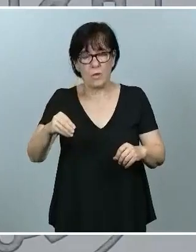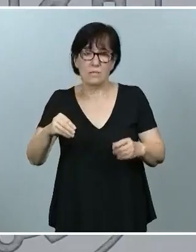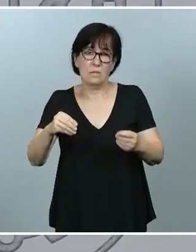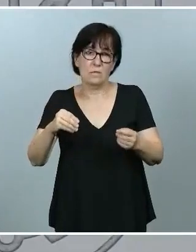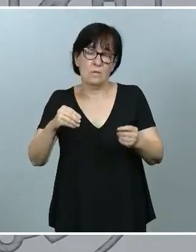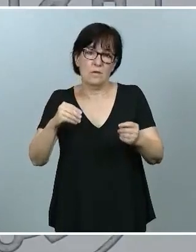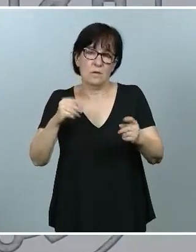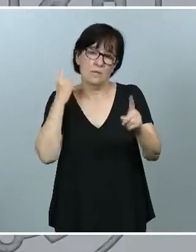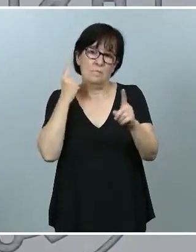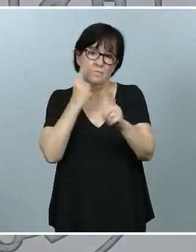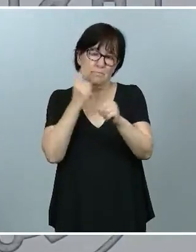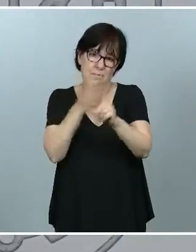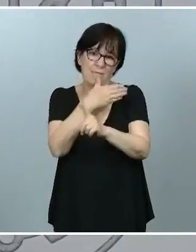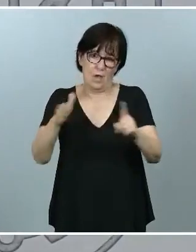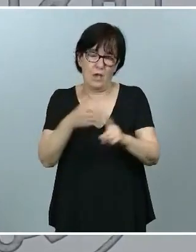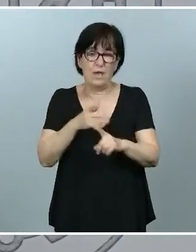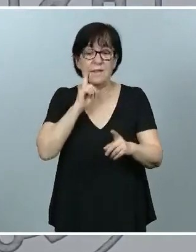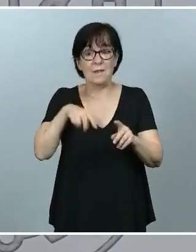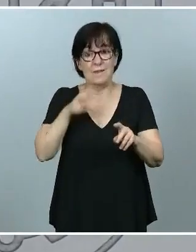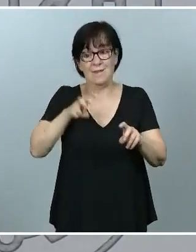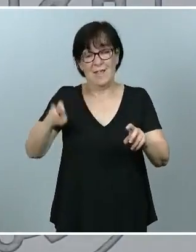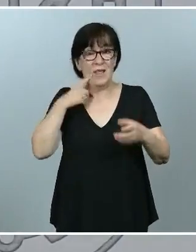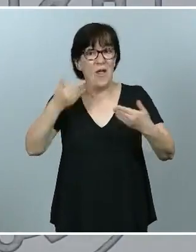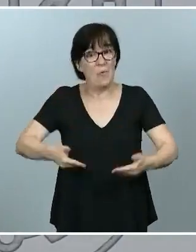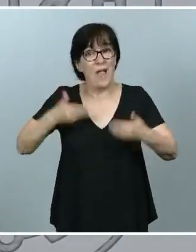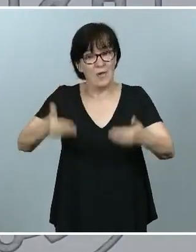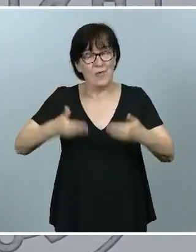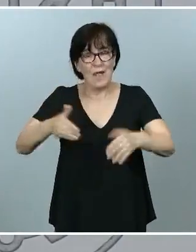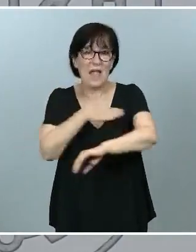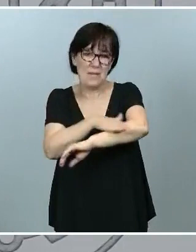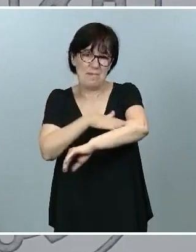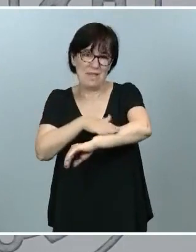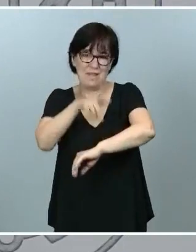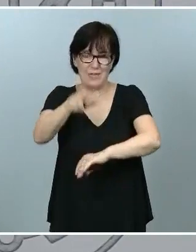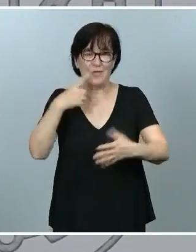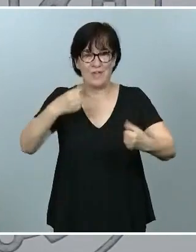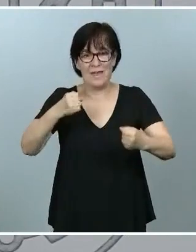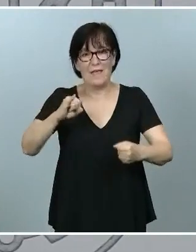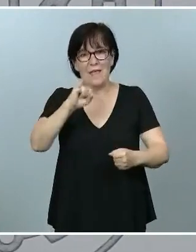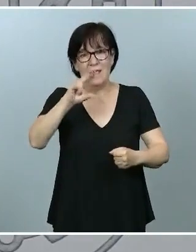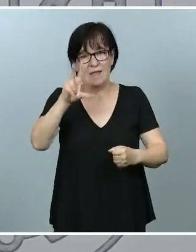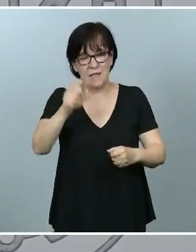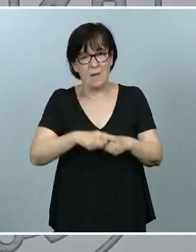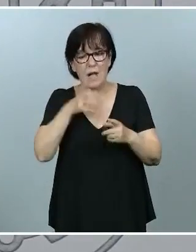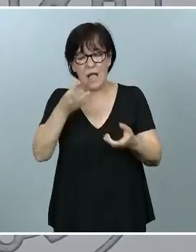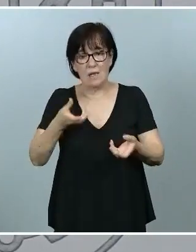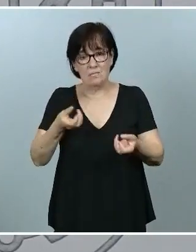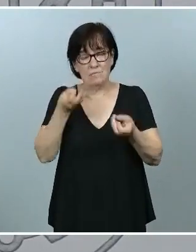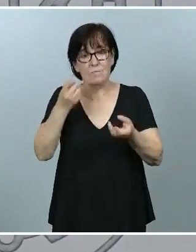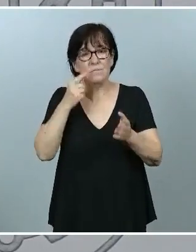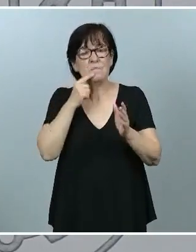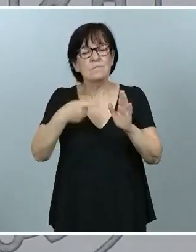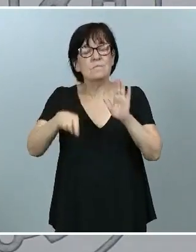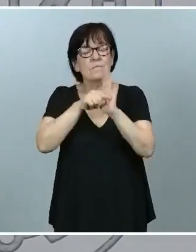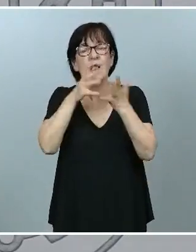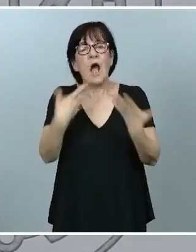Y de otro lado, también me acompaña, viene siendo habitual, el ministro de Sanidad, Salvador Illa, para trasladar en qué punto nos encontramos